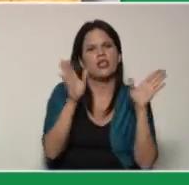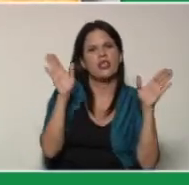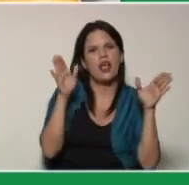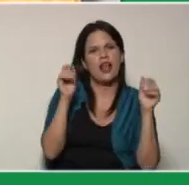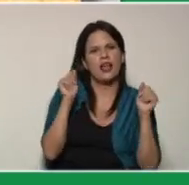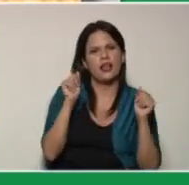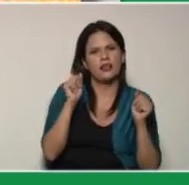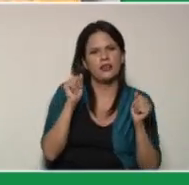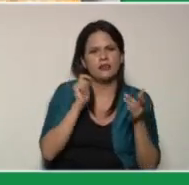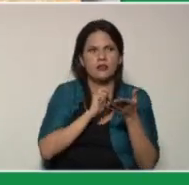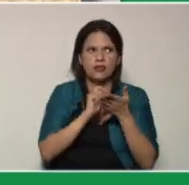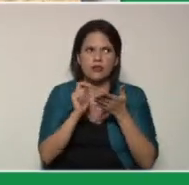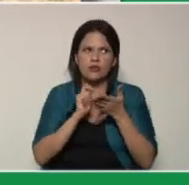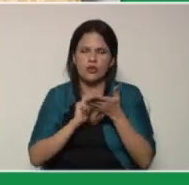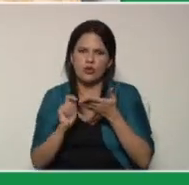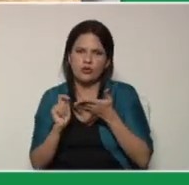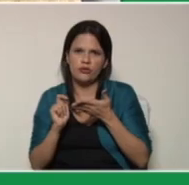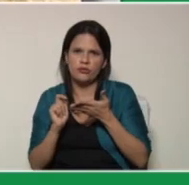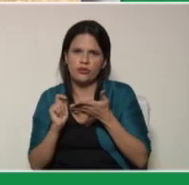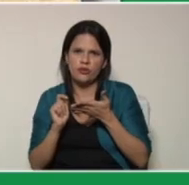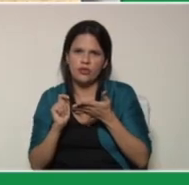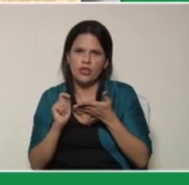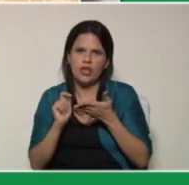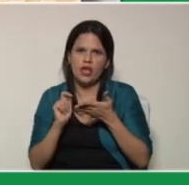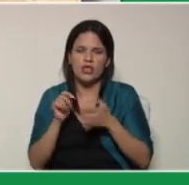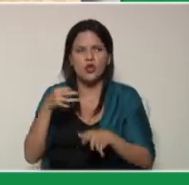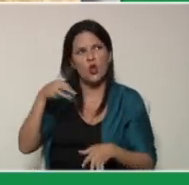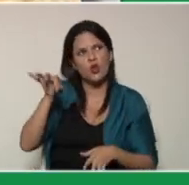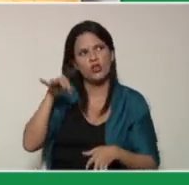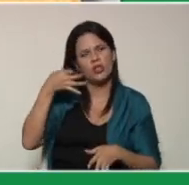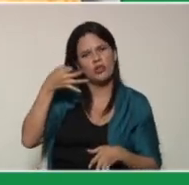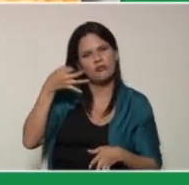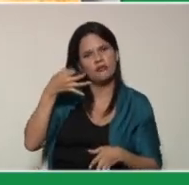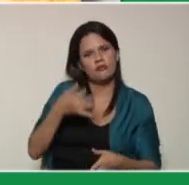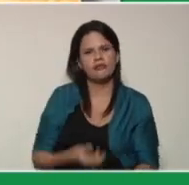al tilín-tolón, al tolón-tilín.